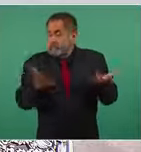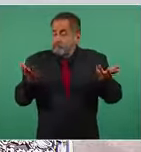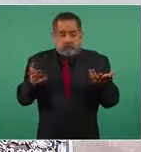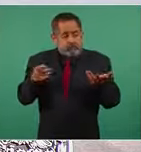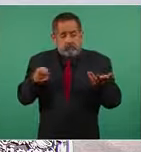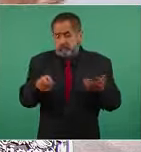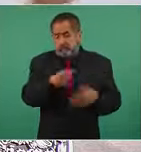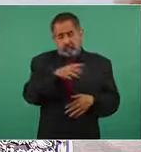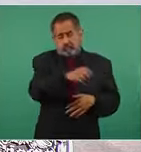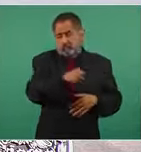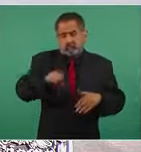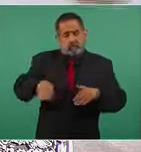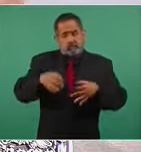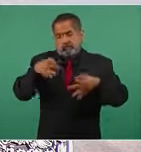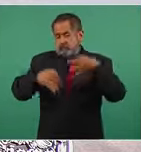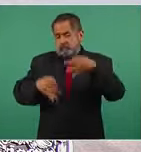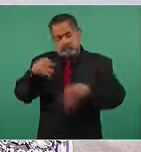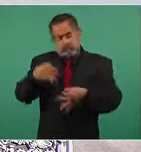eso